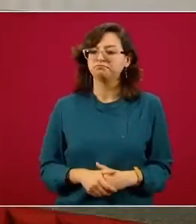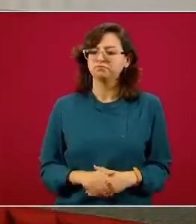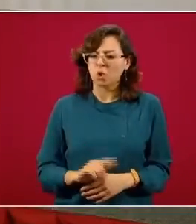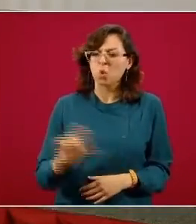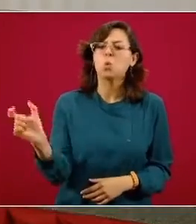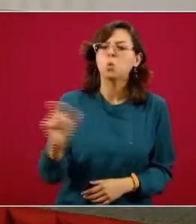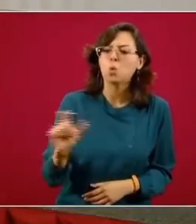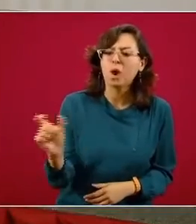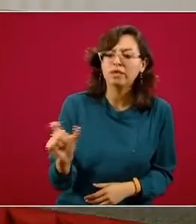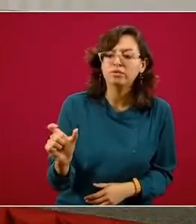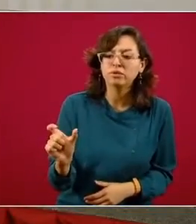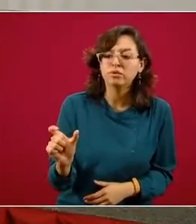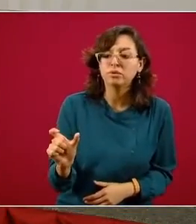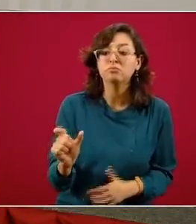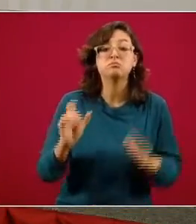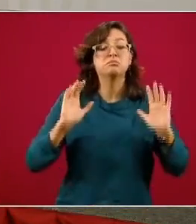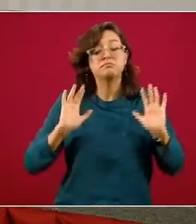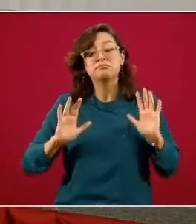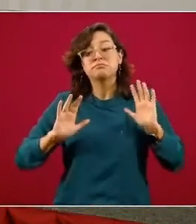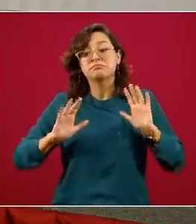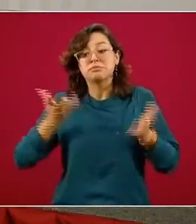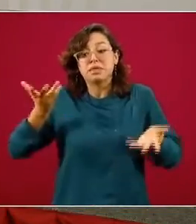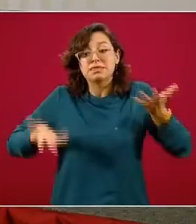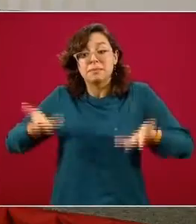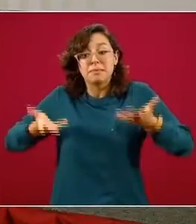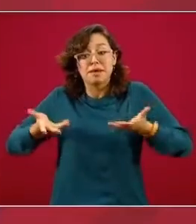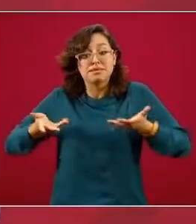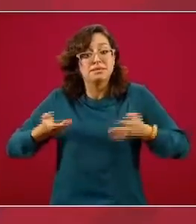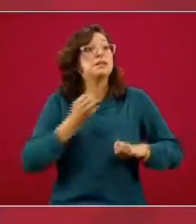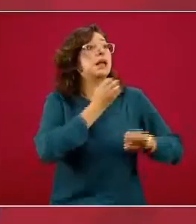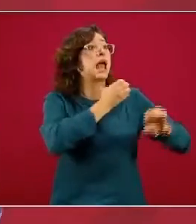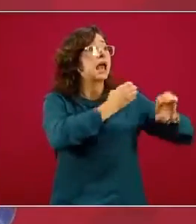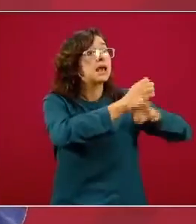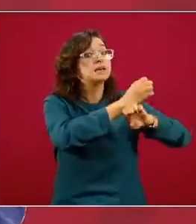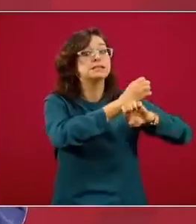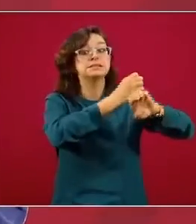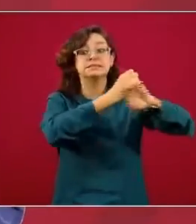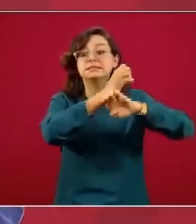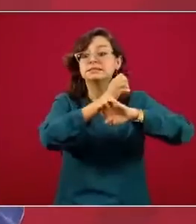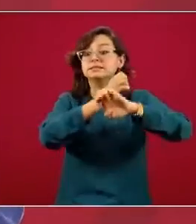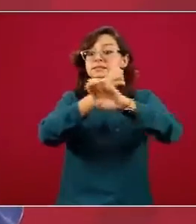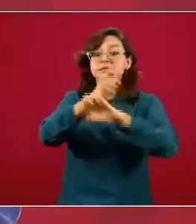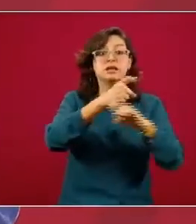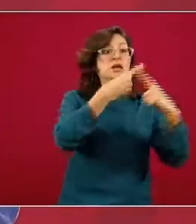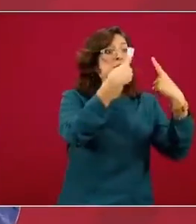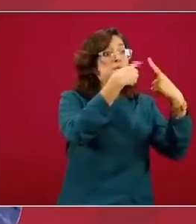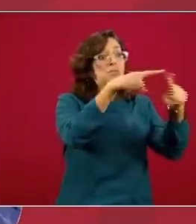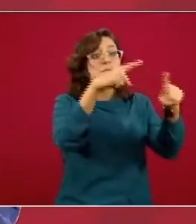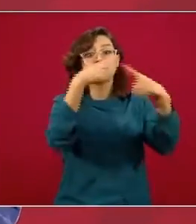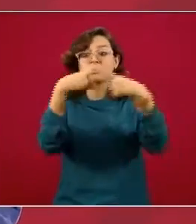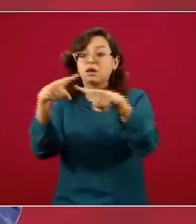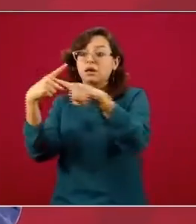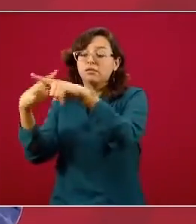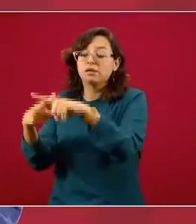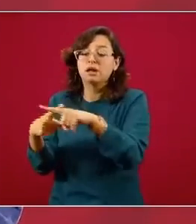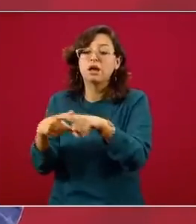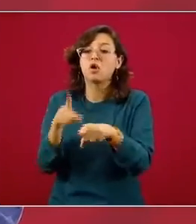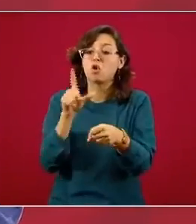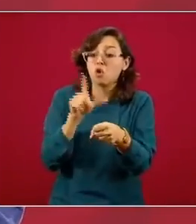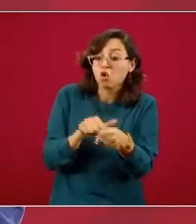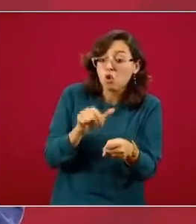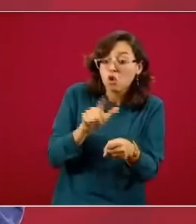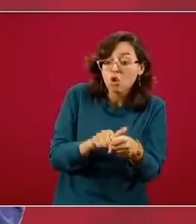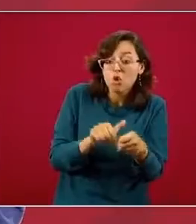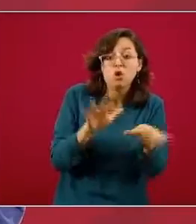ocurrir estado por estado de acuerdo al cambio en este coloración del semáforo